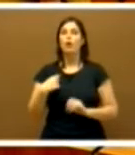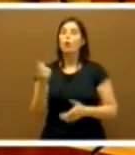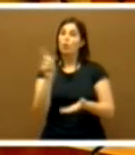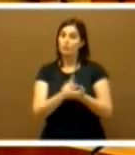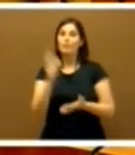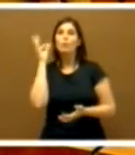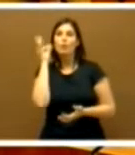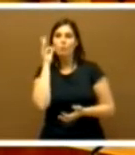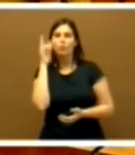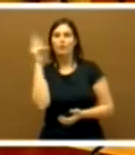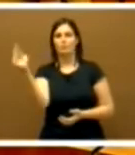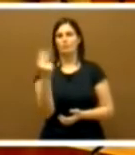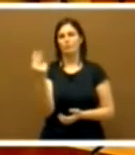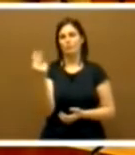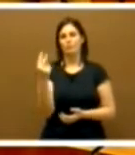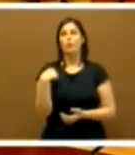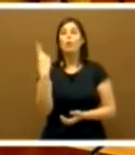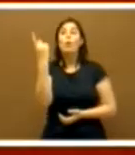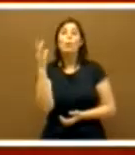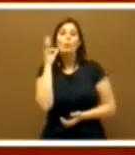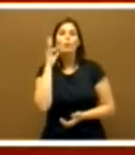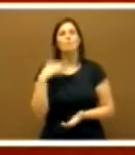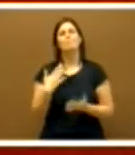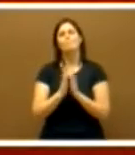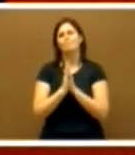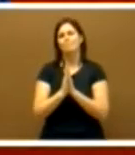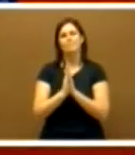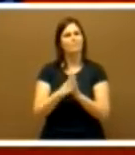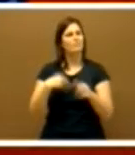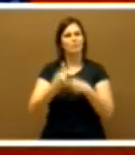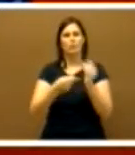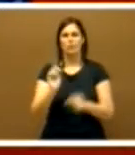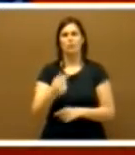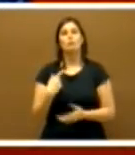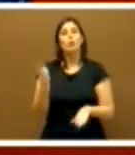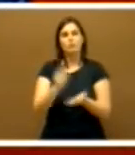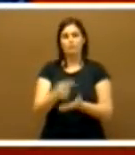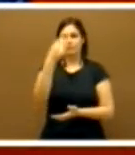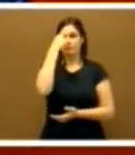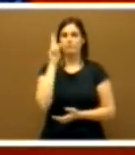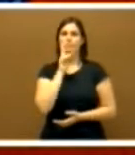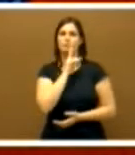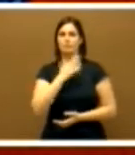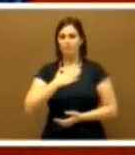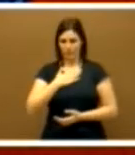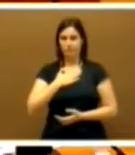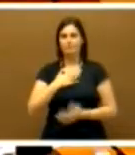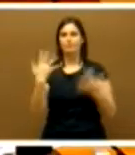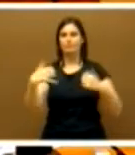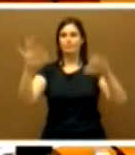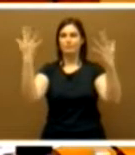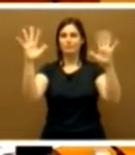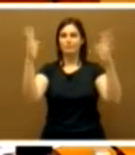que me pidió que no lo hiciera. Vuelve a la cabeza mi madre. Sé que ella,